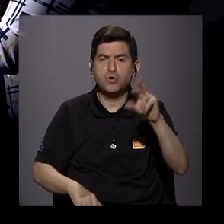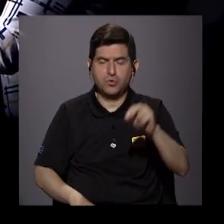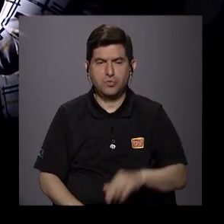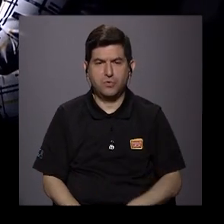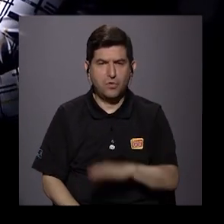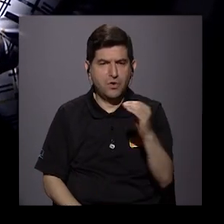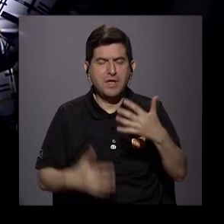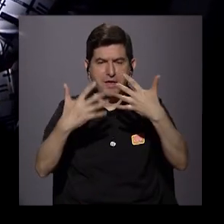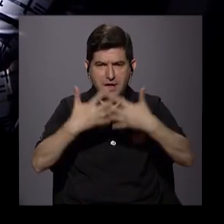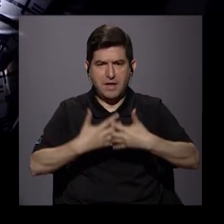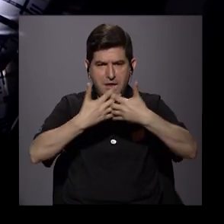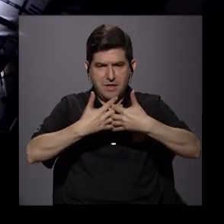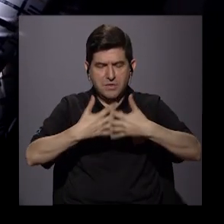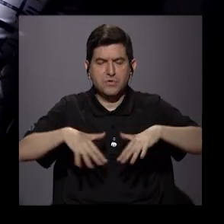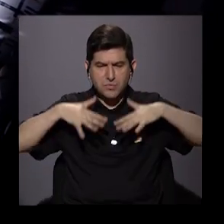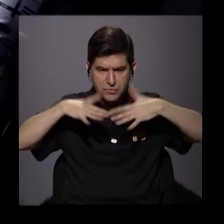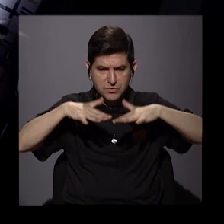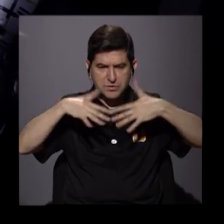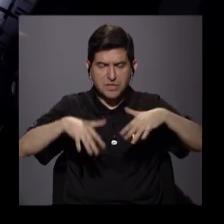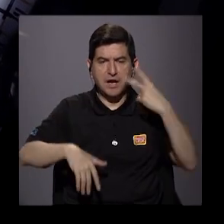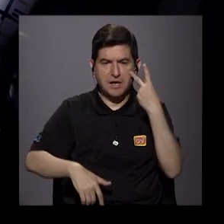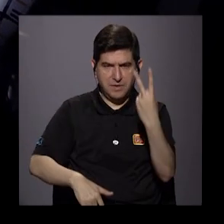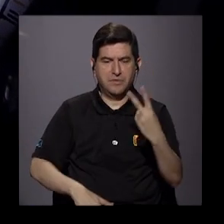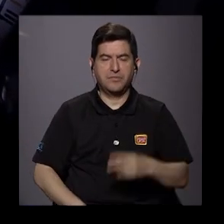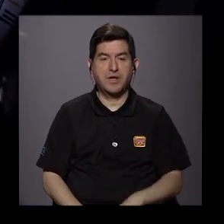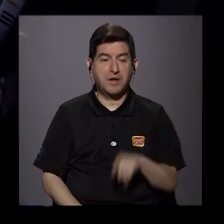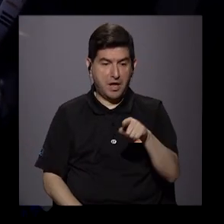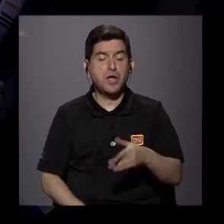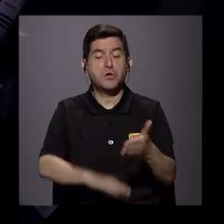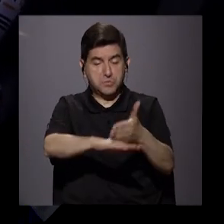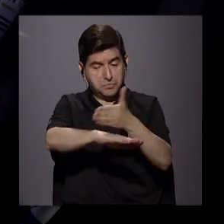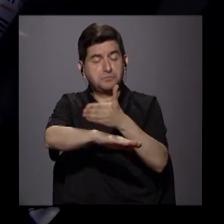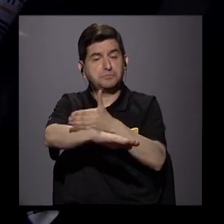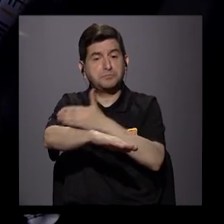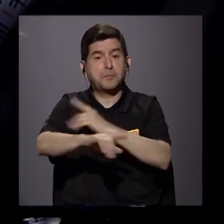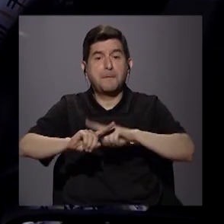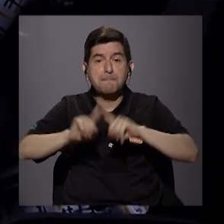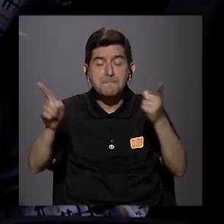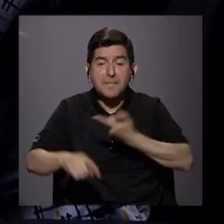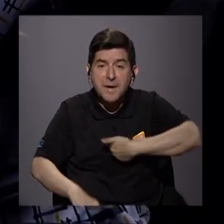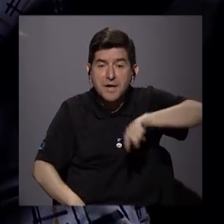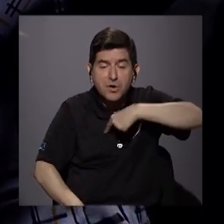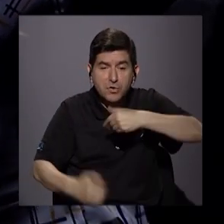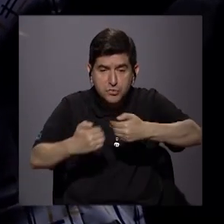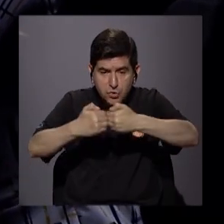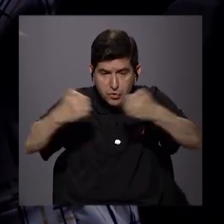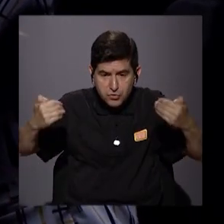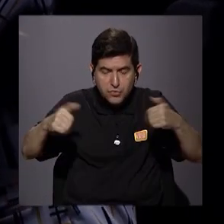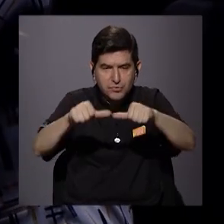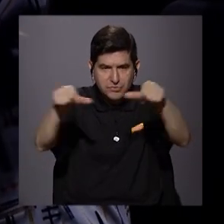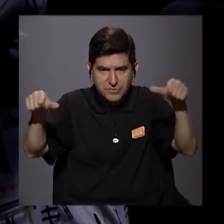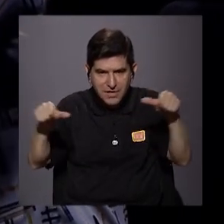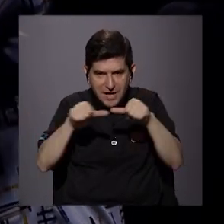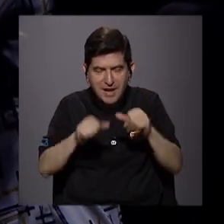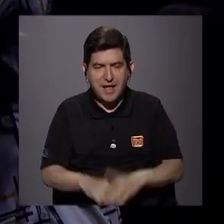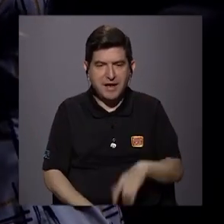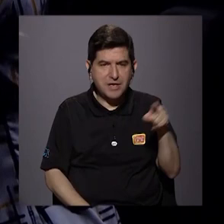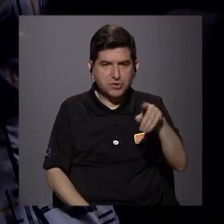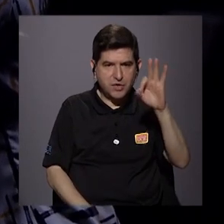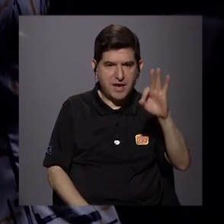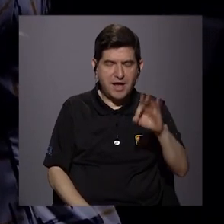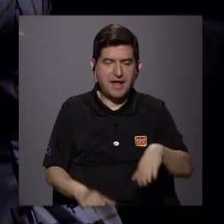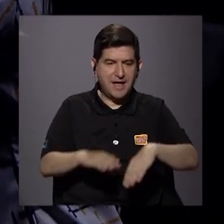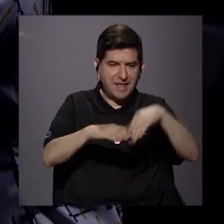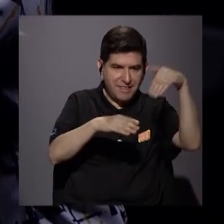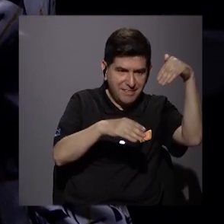por ejemplo, en el sector de industria manufacturera. ¿Verdad? Es un sector que viene creciendo, pero cuando nosotros separamos este sector en zonas francas y